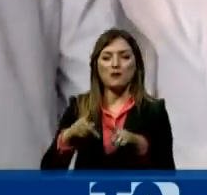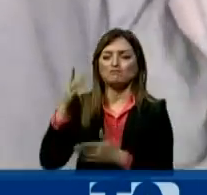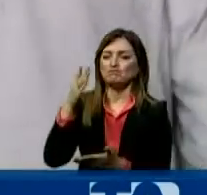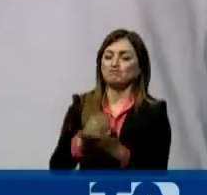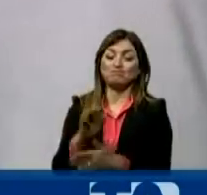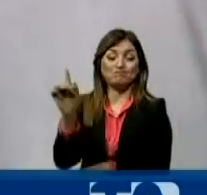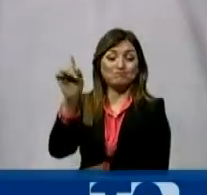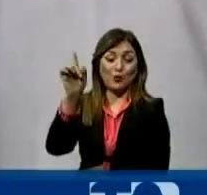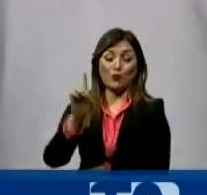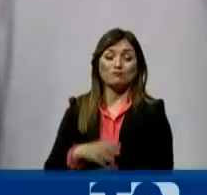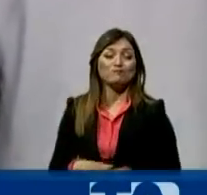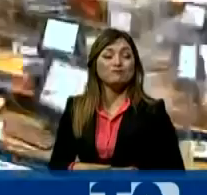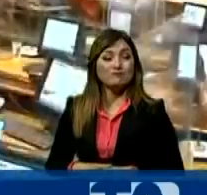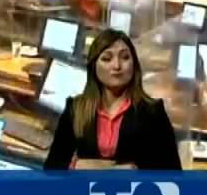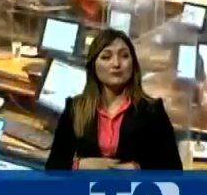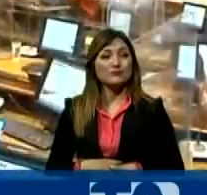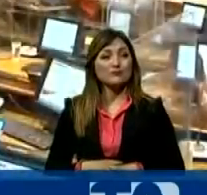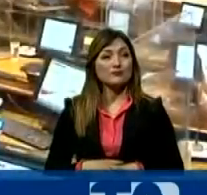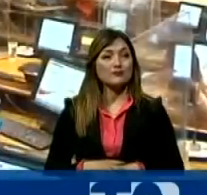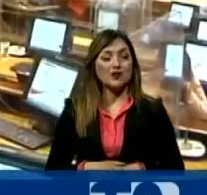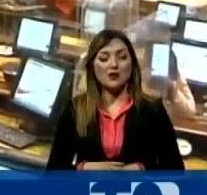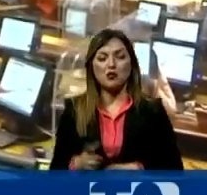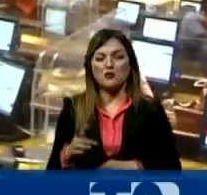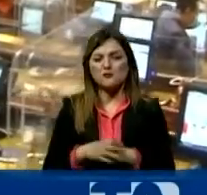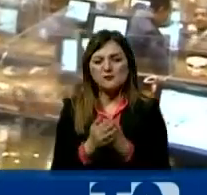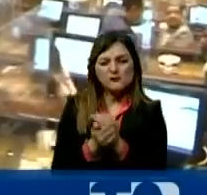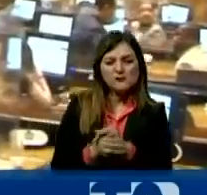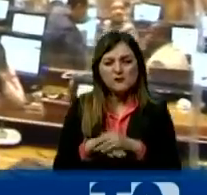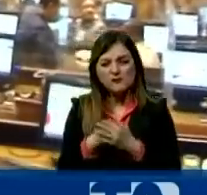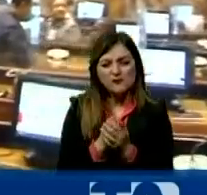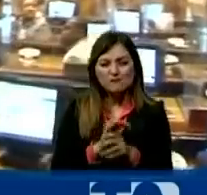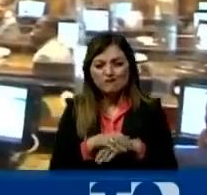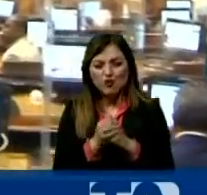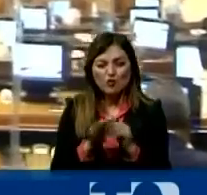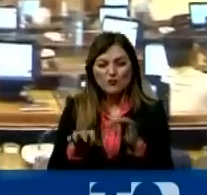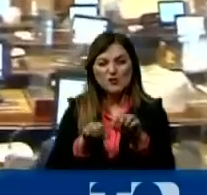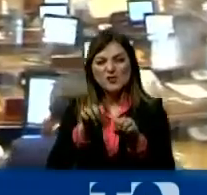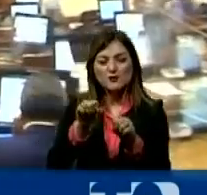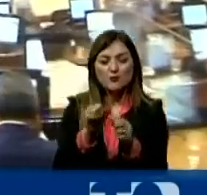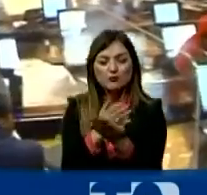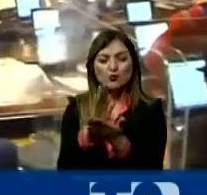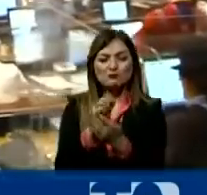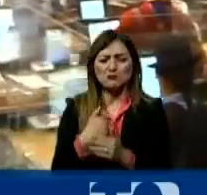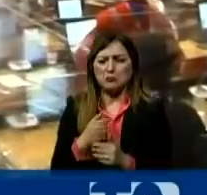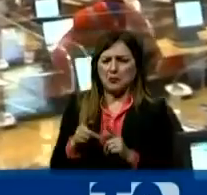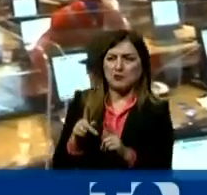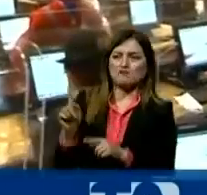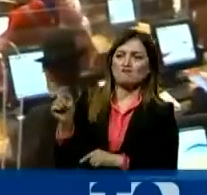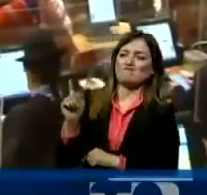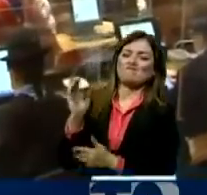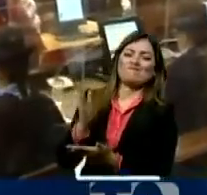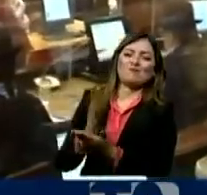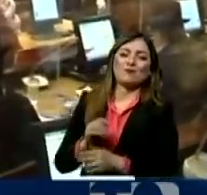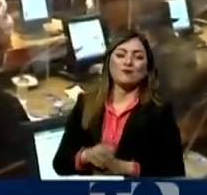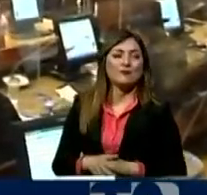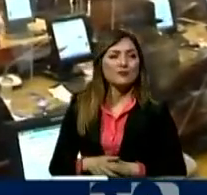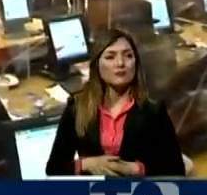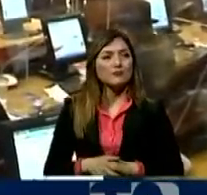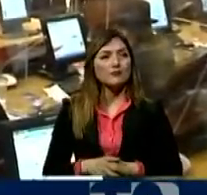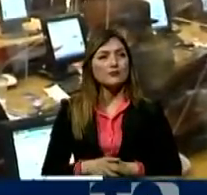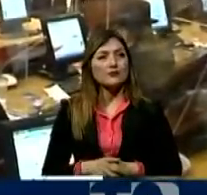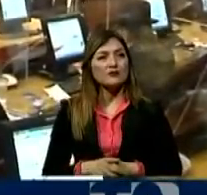permitiré hacer lo que les venga en gana en la Asamblea Nacional. ¿Eso quiere decir, Presidenta Iori, que descarta bajo todo